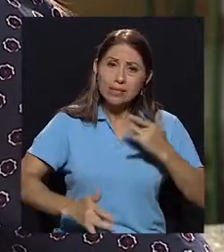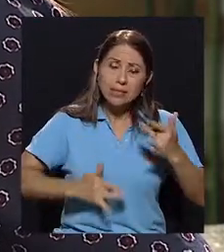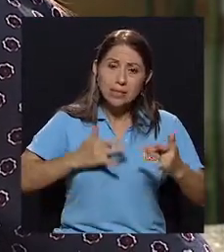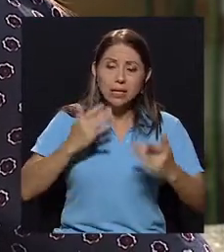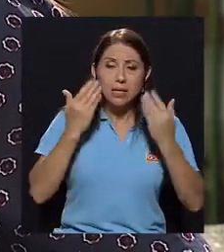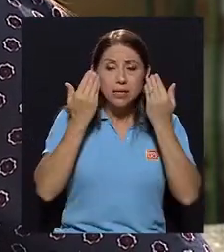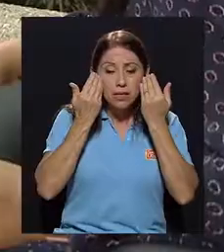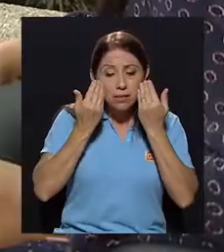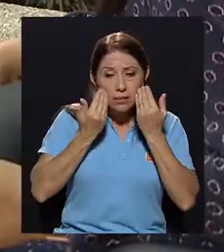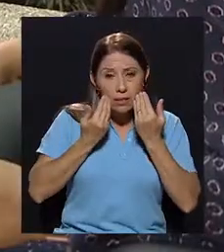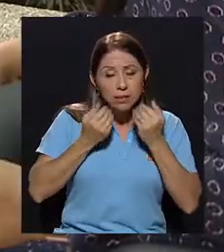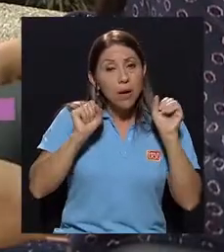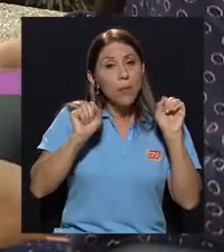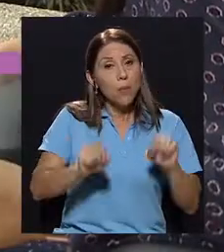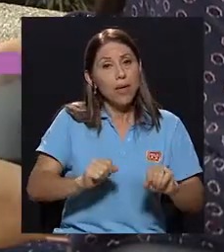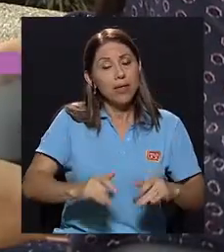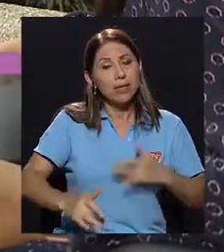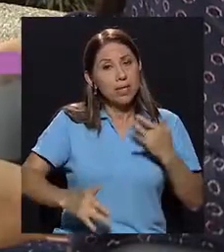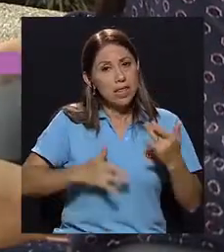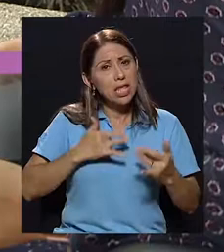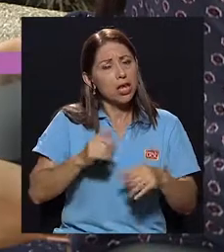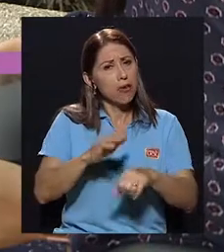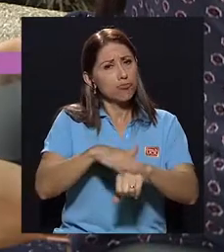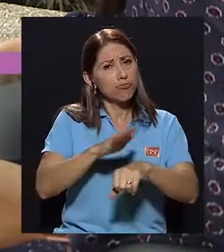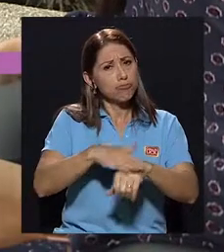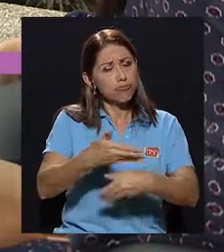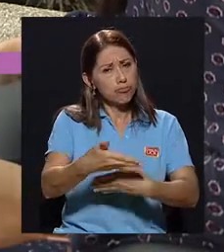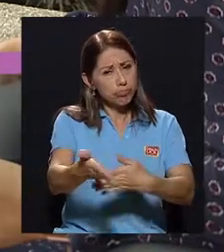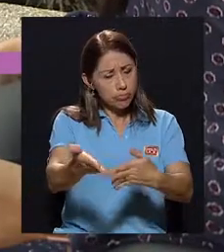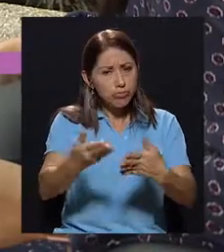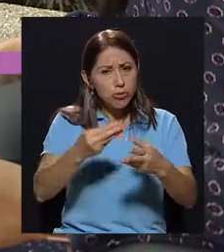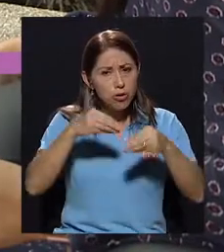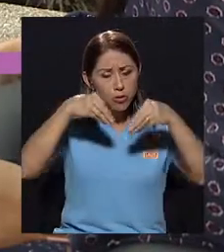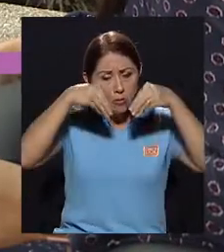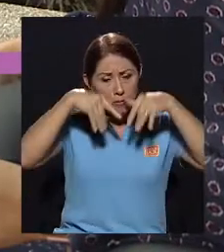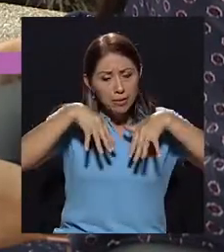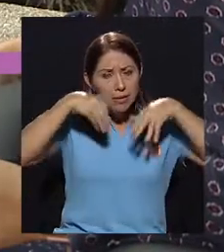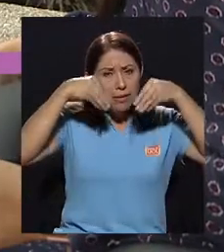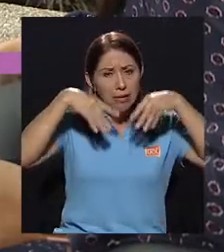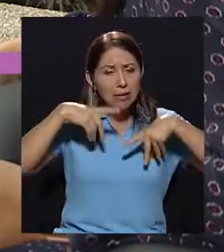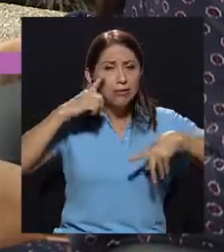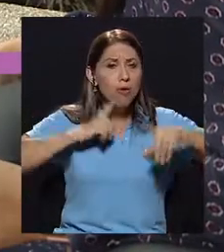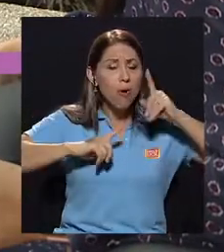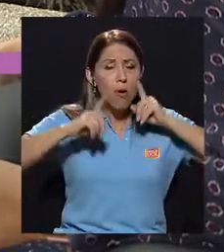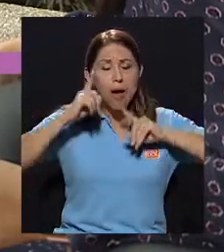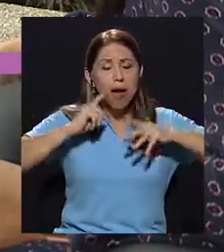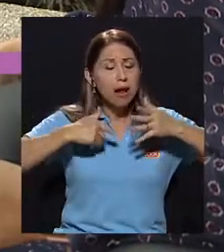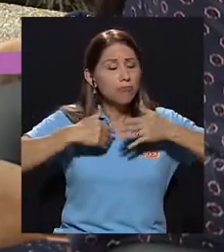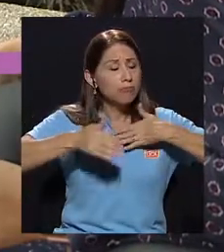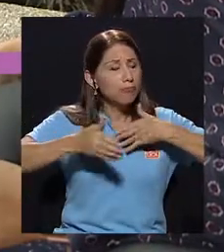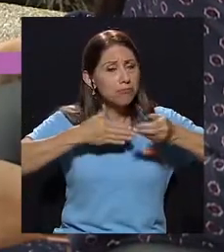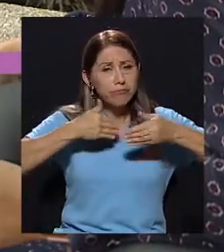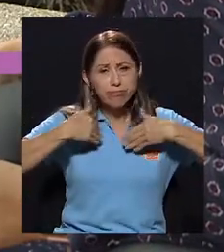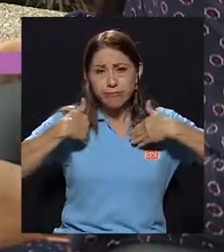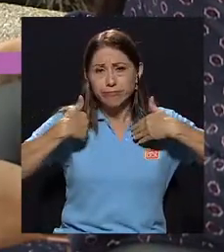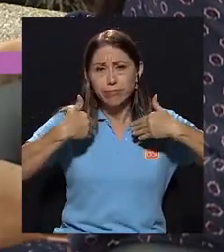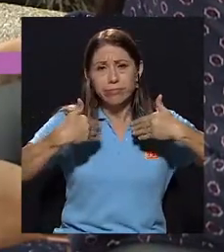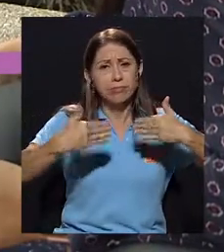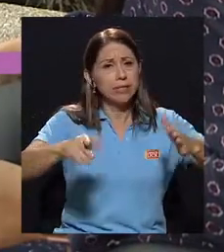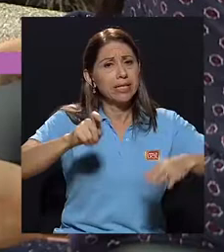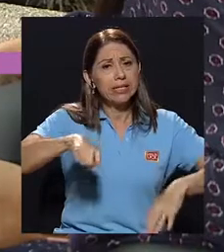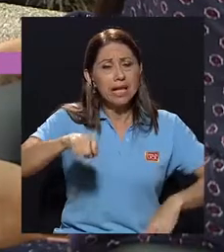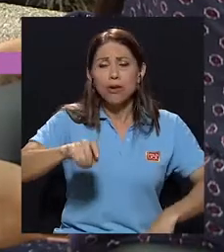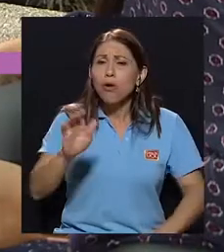la tristeza, sentir que puede y es permitido llorar y es permitido llorar lo necesario, las veces que sea